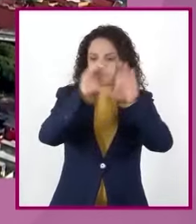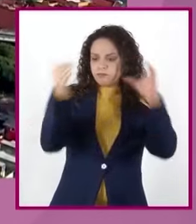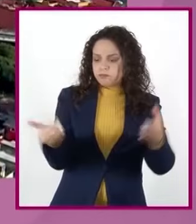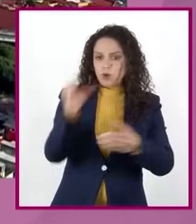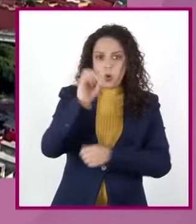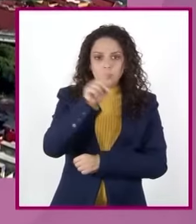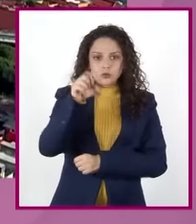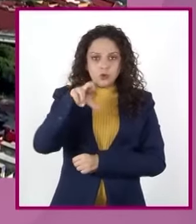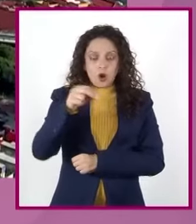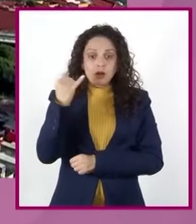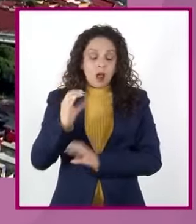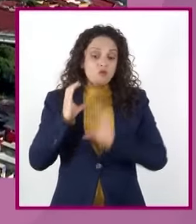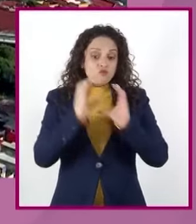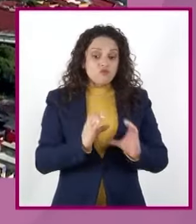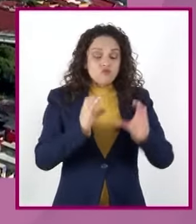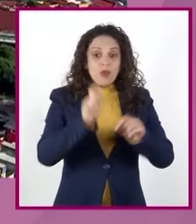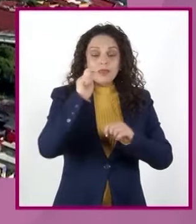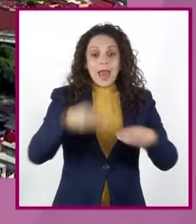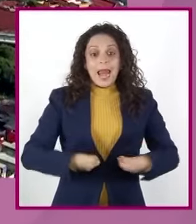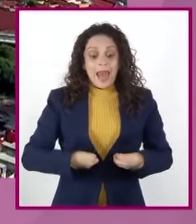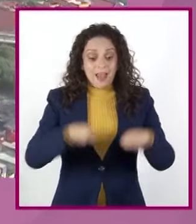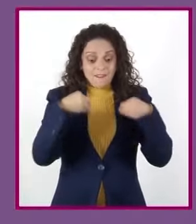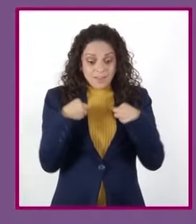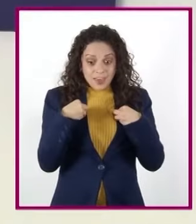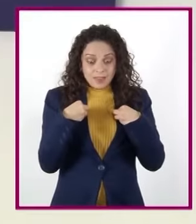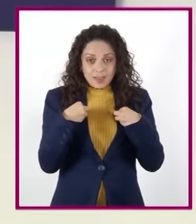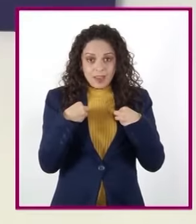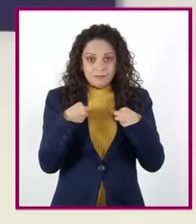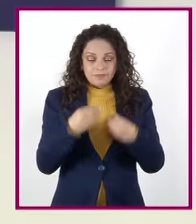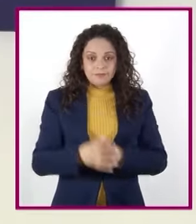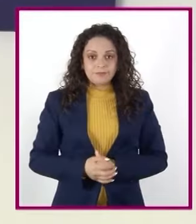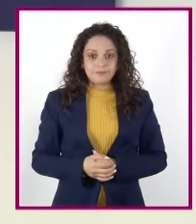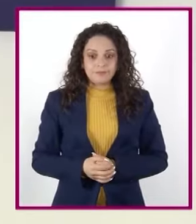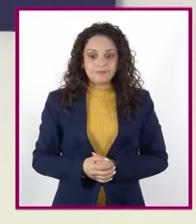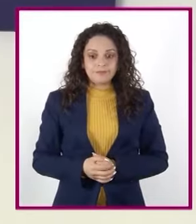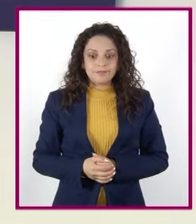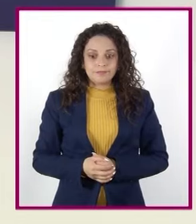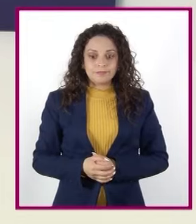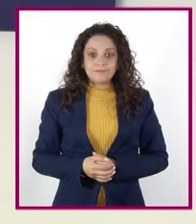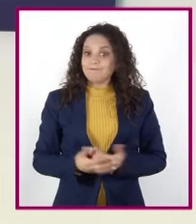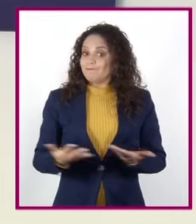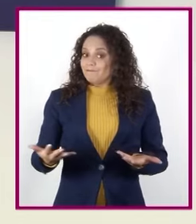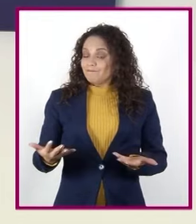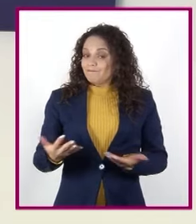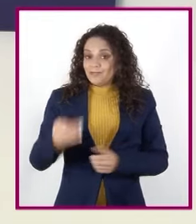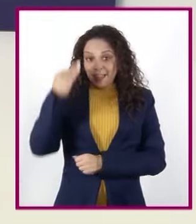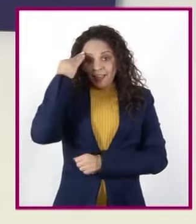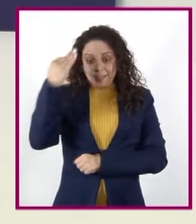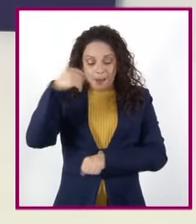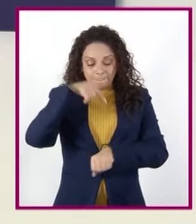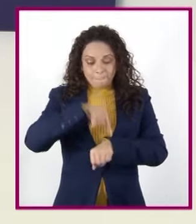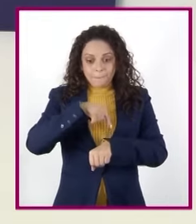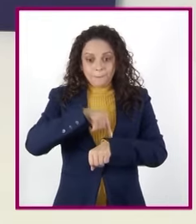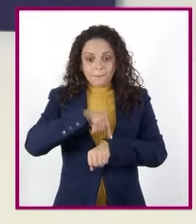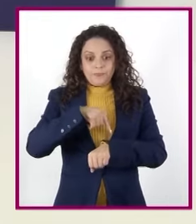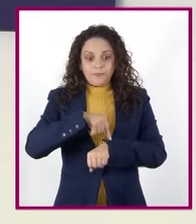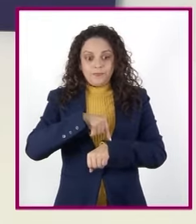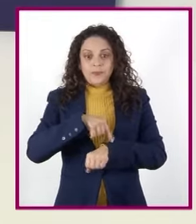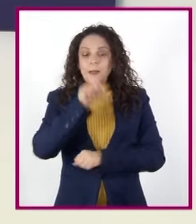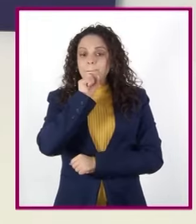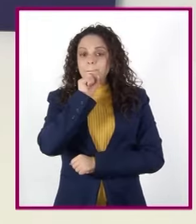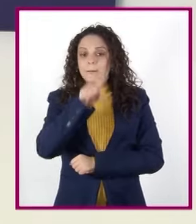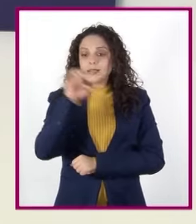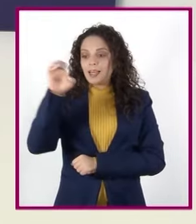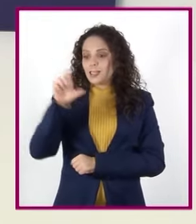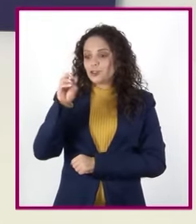contribuye al cuidado de la vida en el planeta Bueno, pues el tiempo en televisión, igual que en la